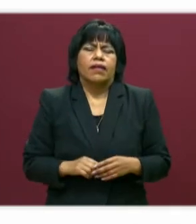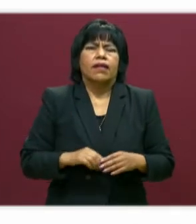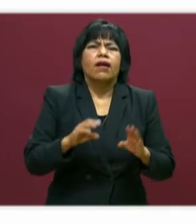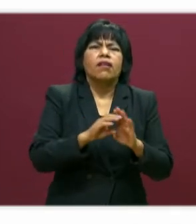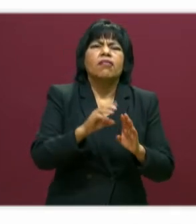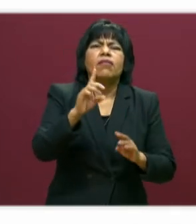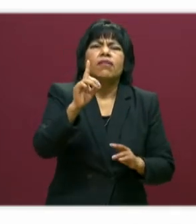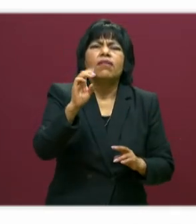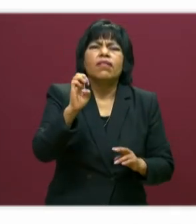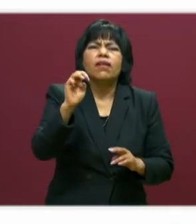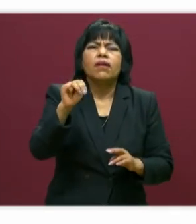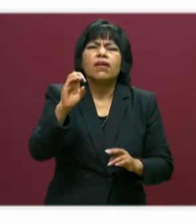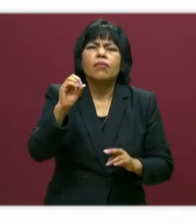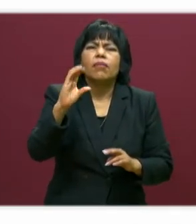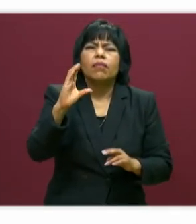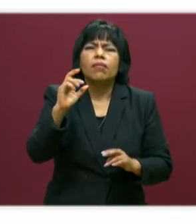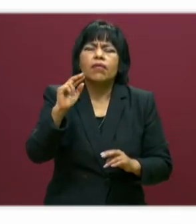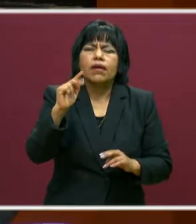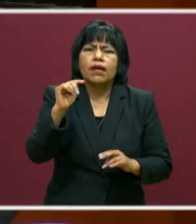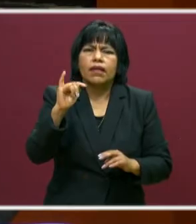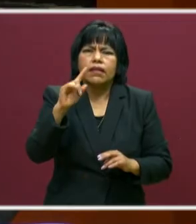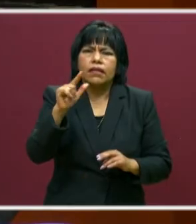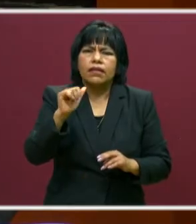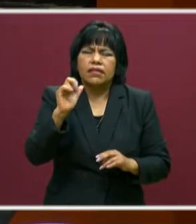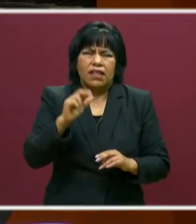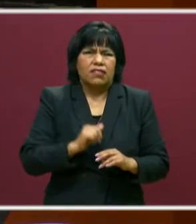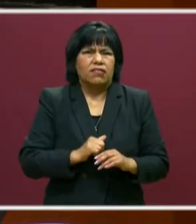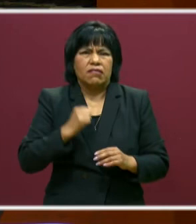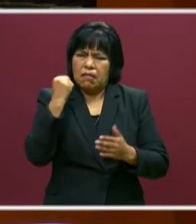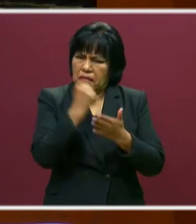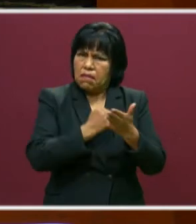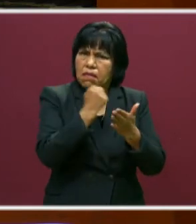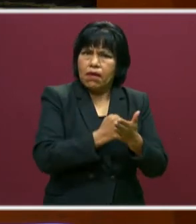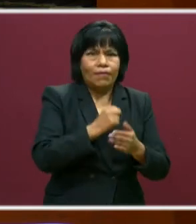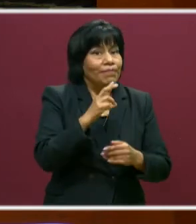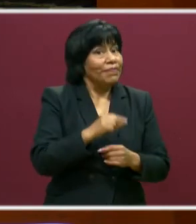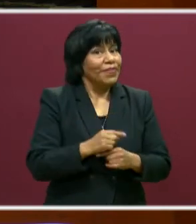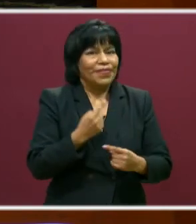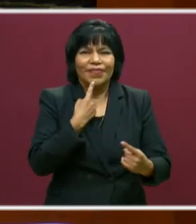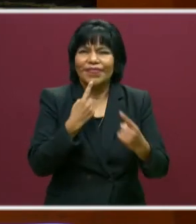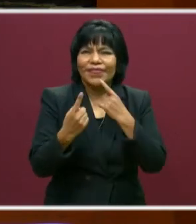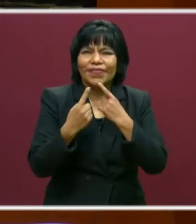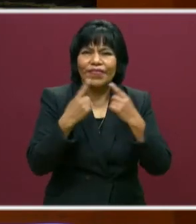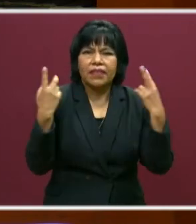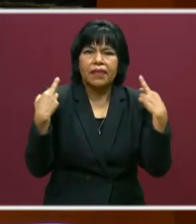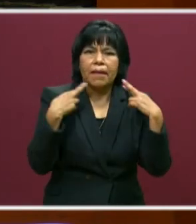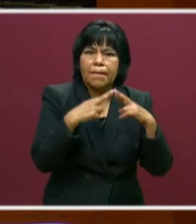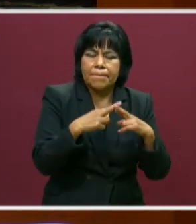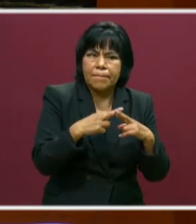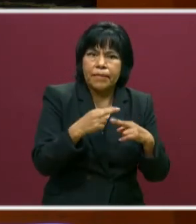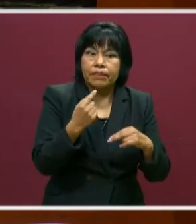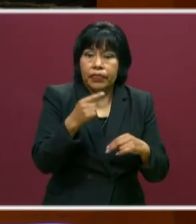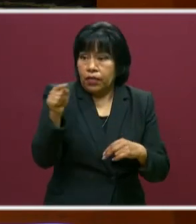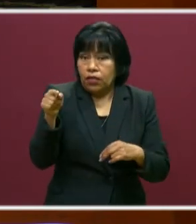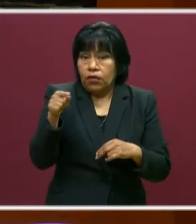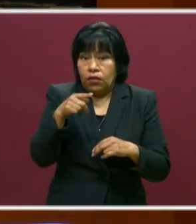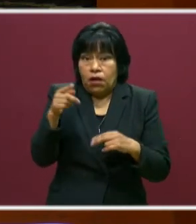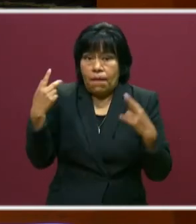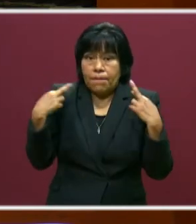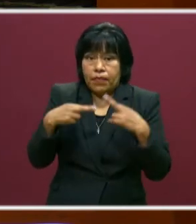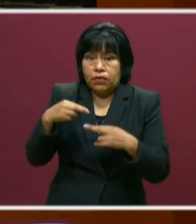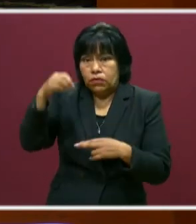democratizar es clave. No se trata de imponer. Se trata de discutirlo con los maestros. Que ellos opinen,